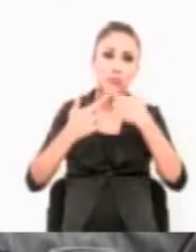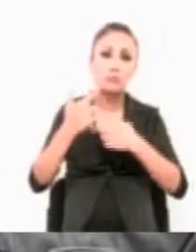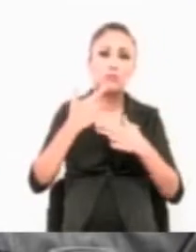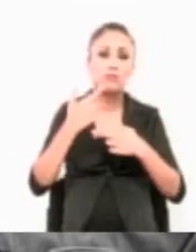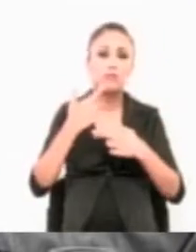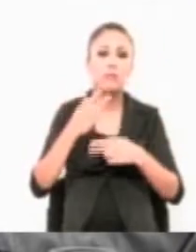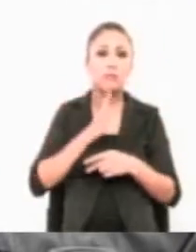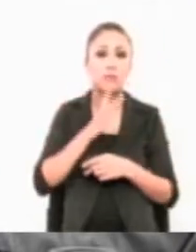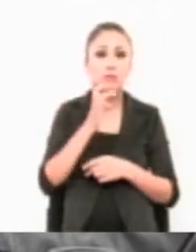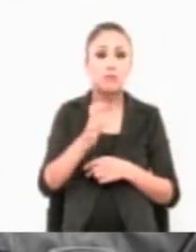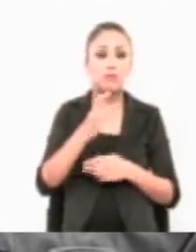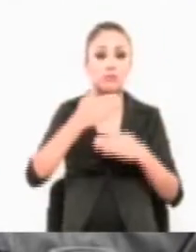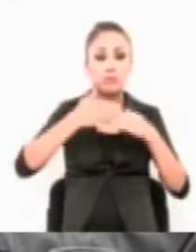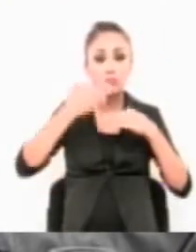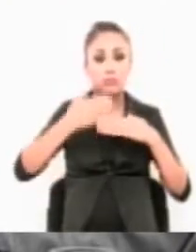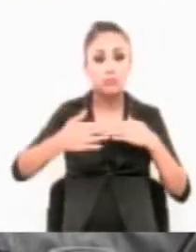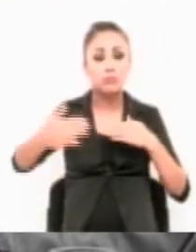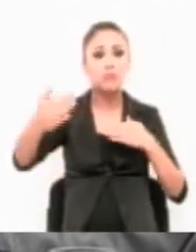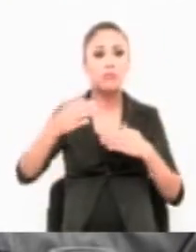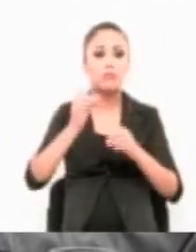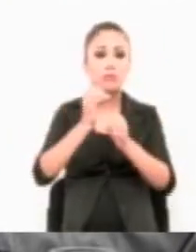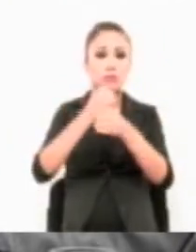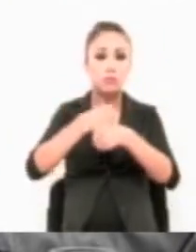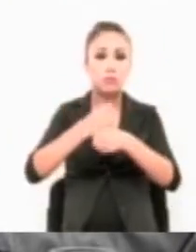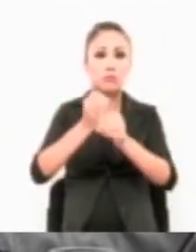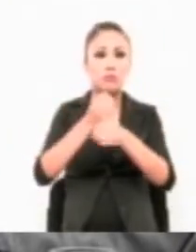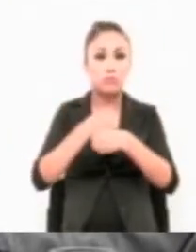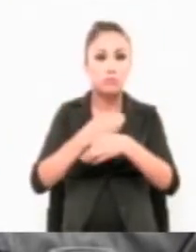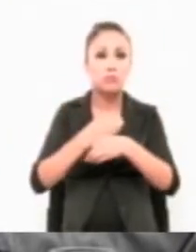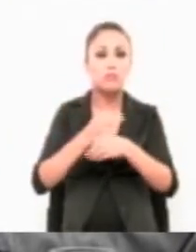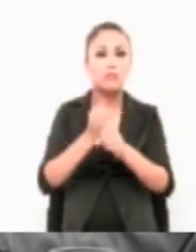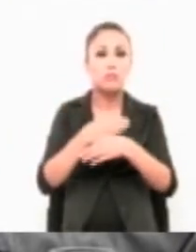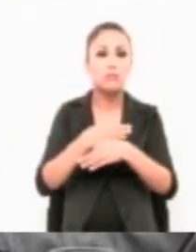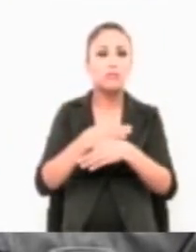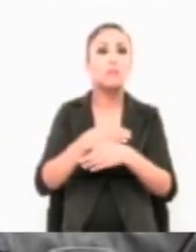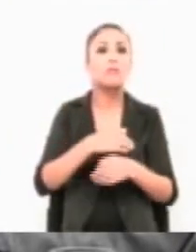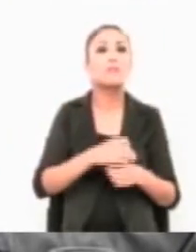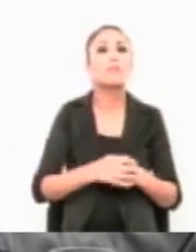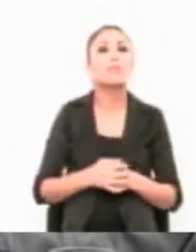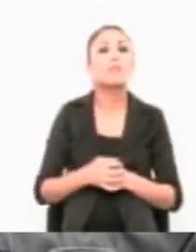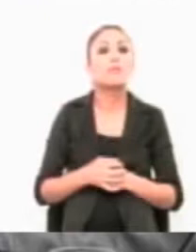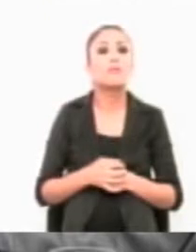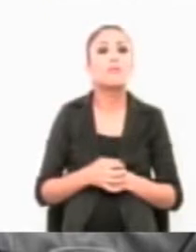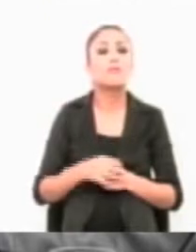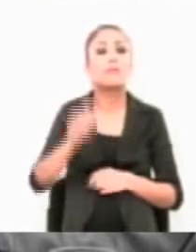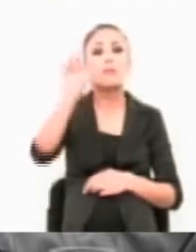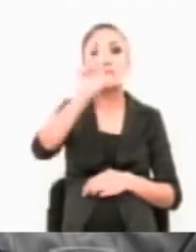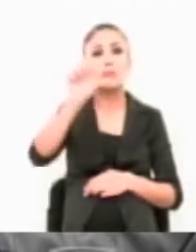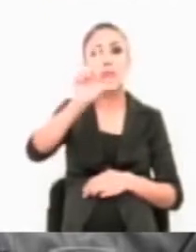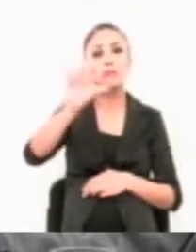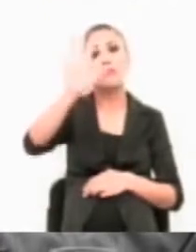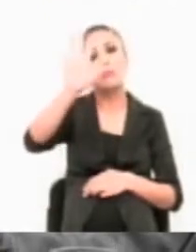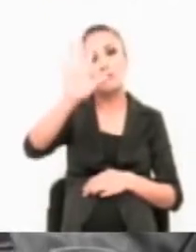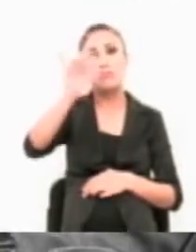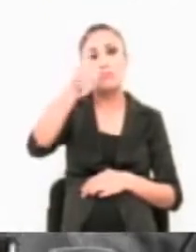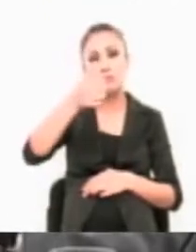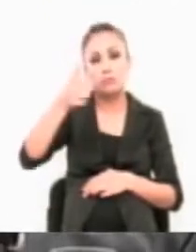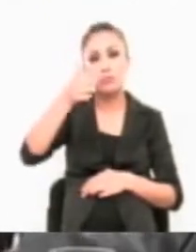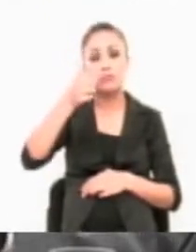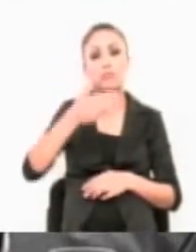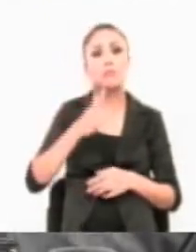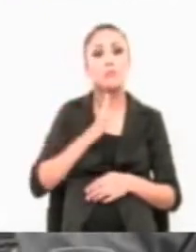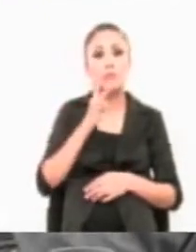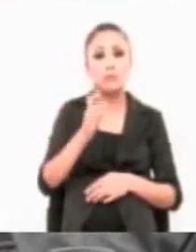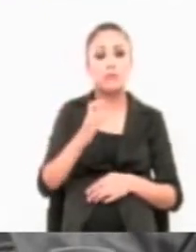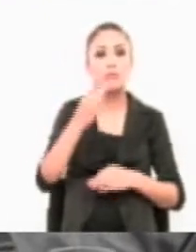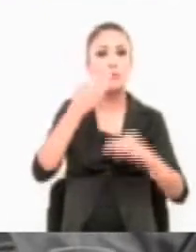y en el resto de las oficinas regionales, los órganos desconcentrados, el lunes 5 de agosto. De cualquier manera, todas